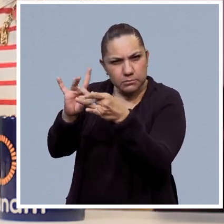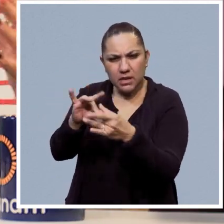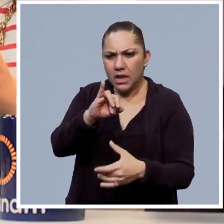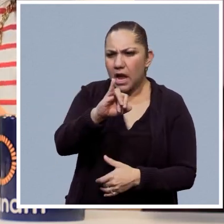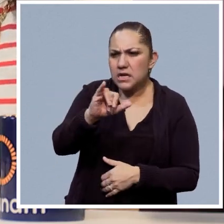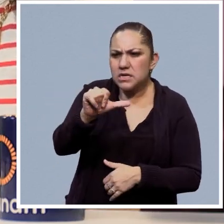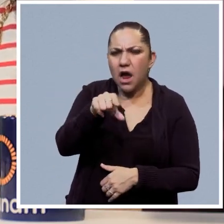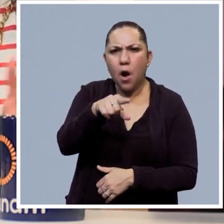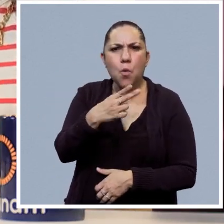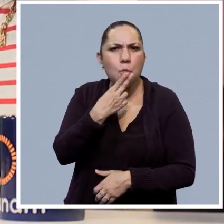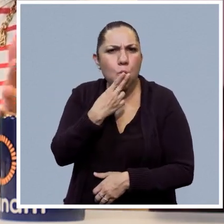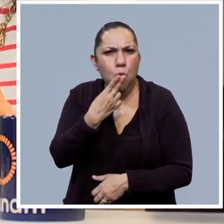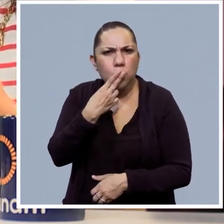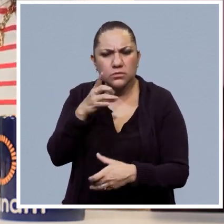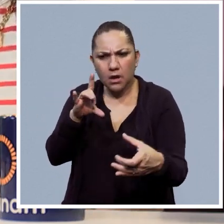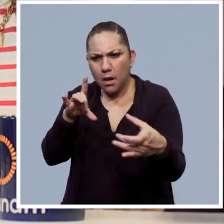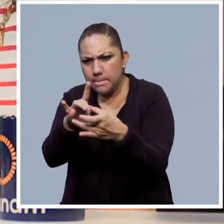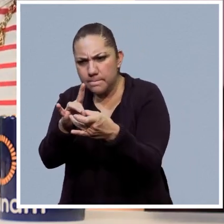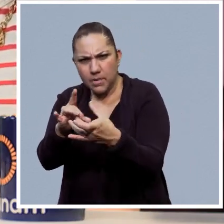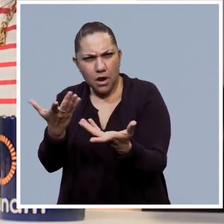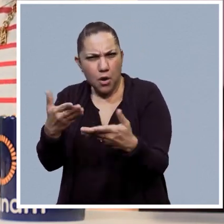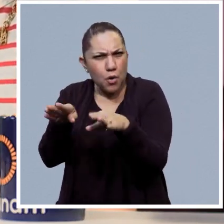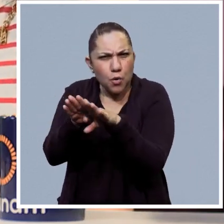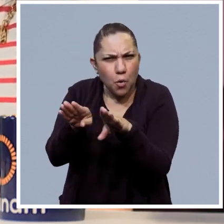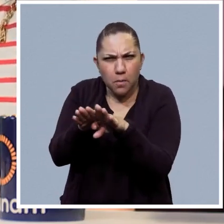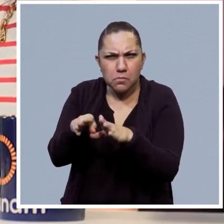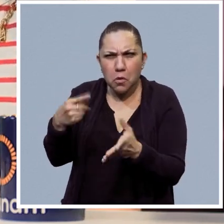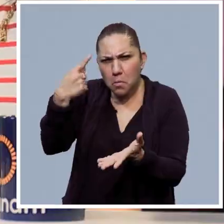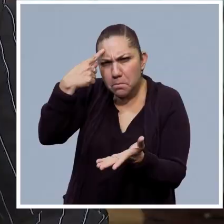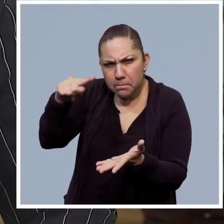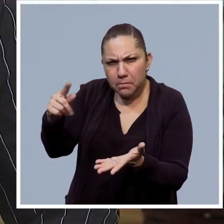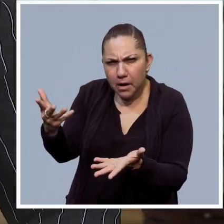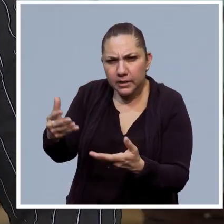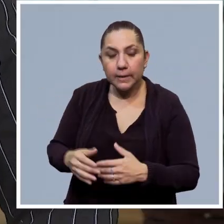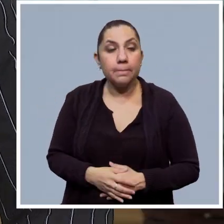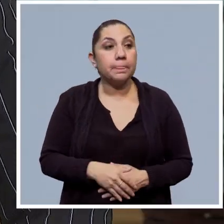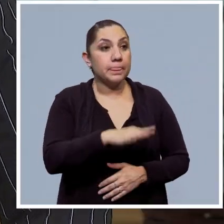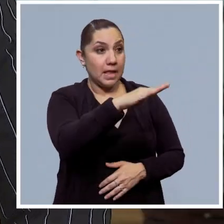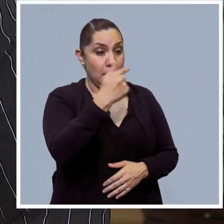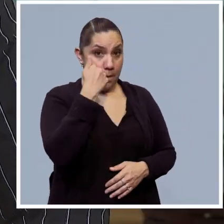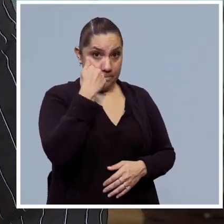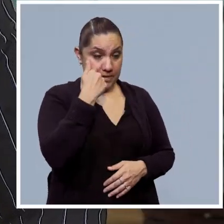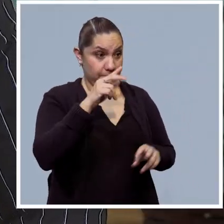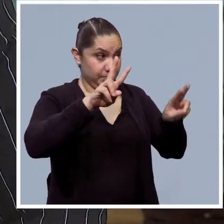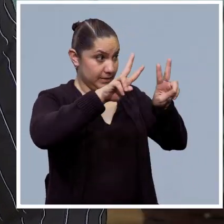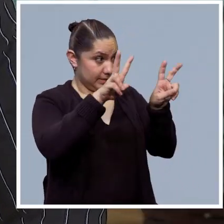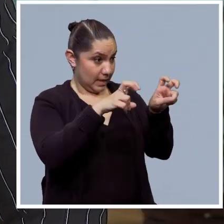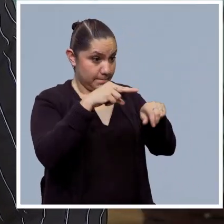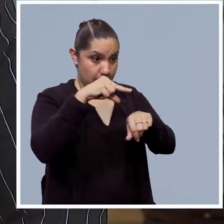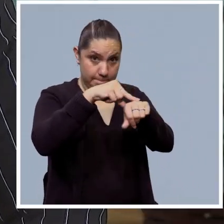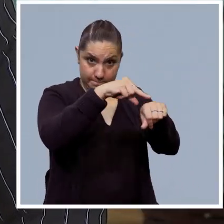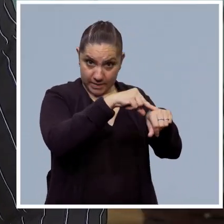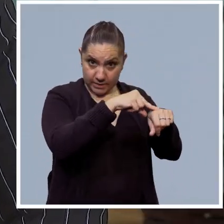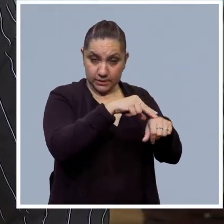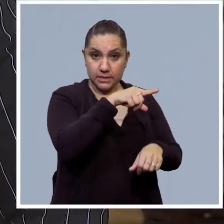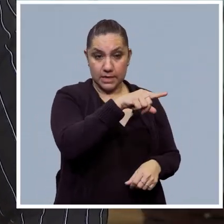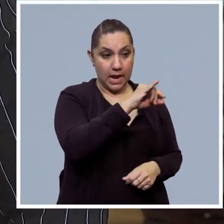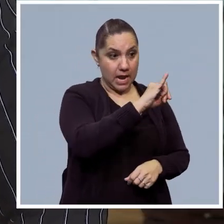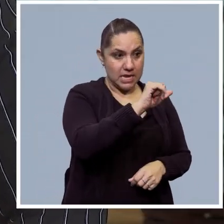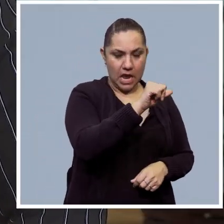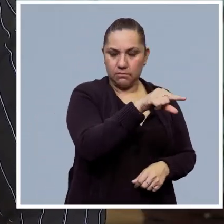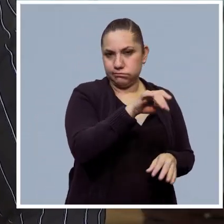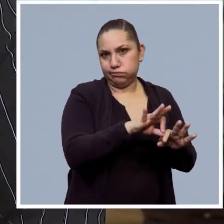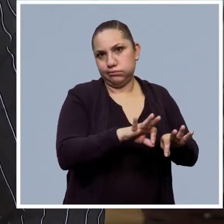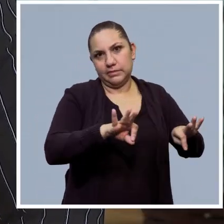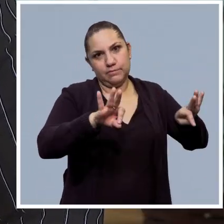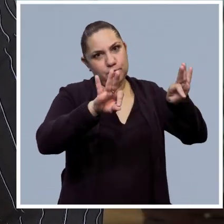cómo es que realmente se aplica a justamente este campo de la salud. Bueno, en medicina la IA es muy importante para manejar gran volumen